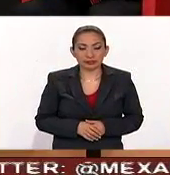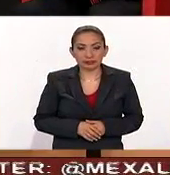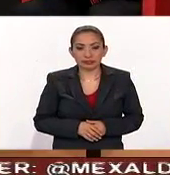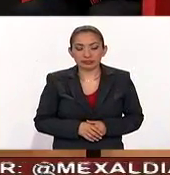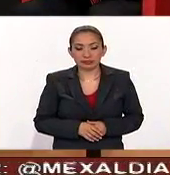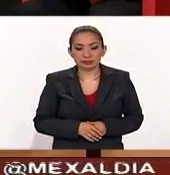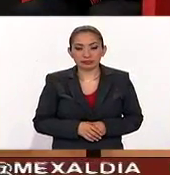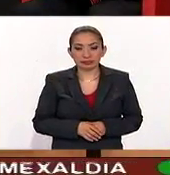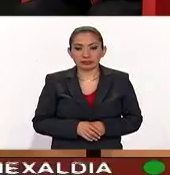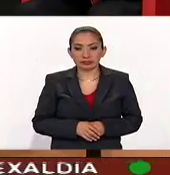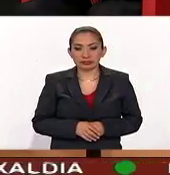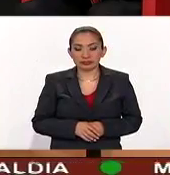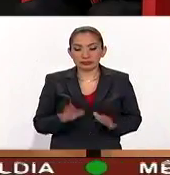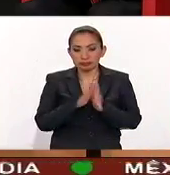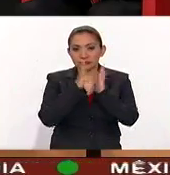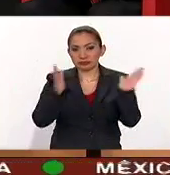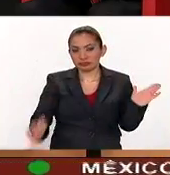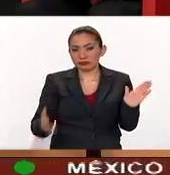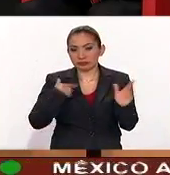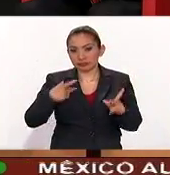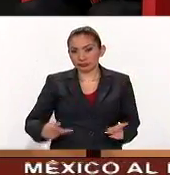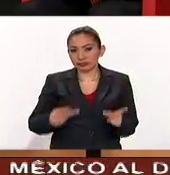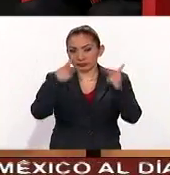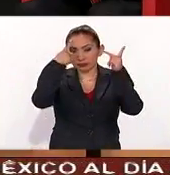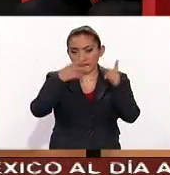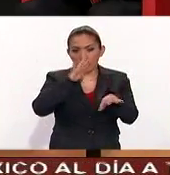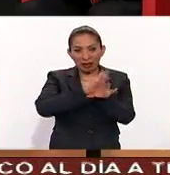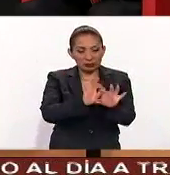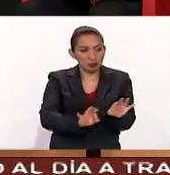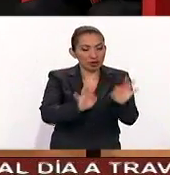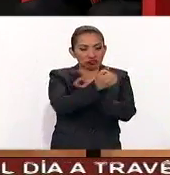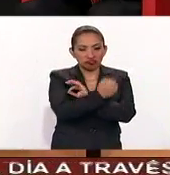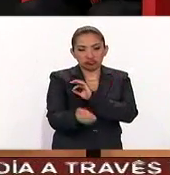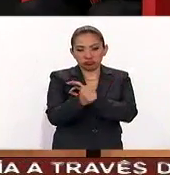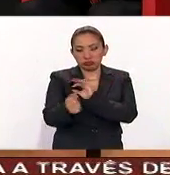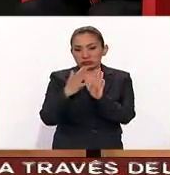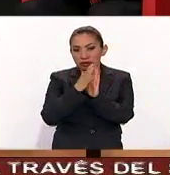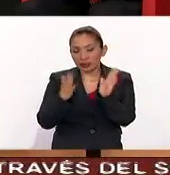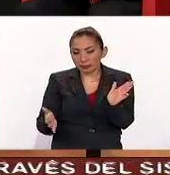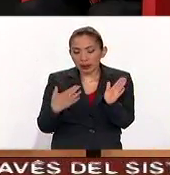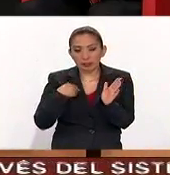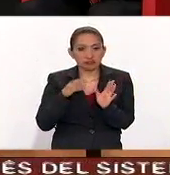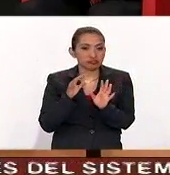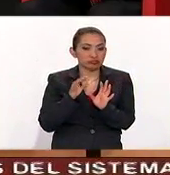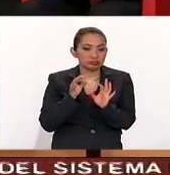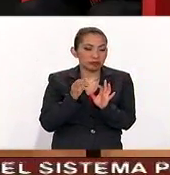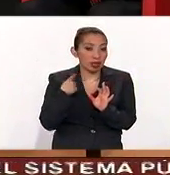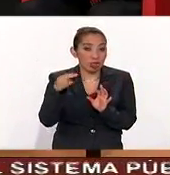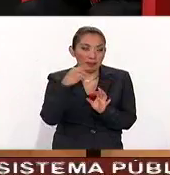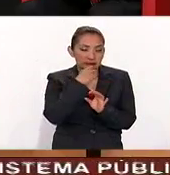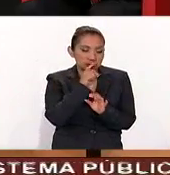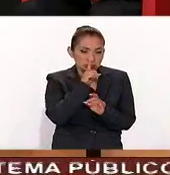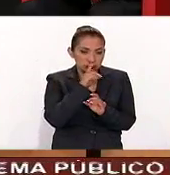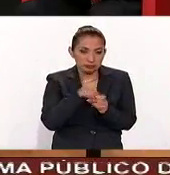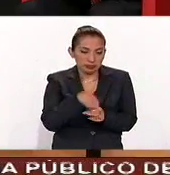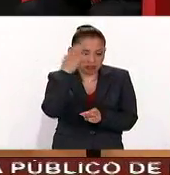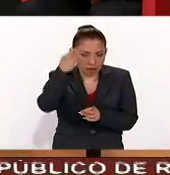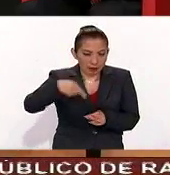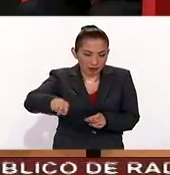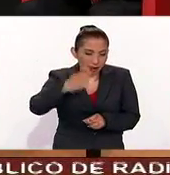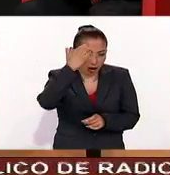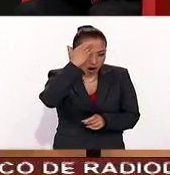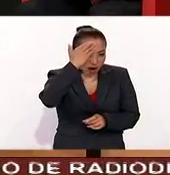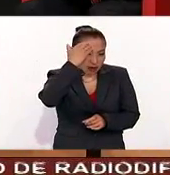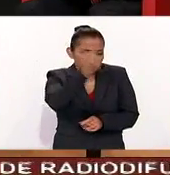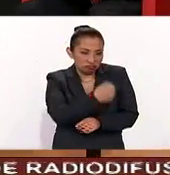es así es el libro está en las en las principales librerías de prestigio no digo nombres pero ya